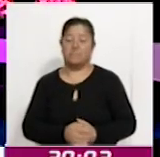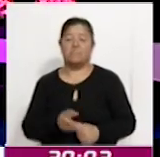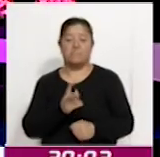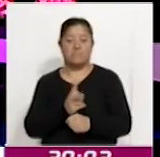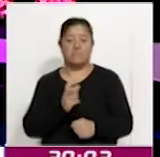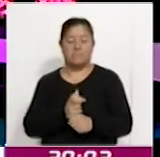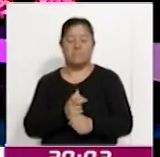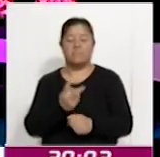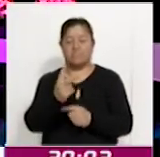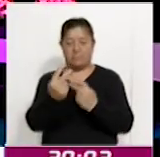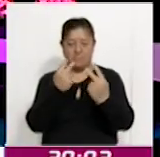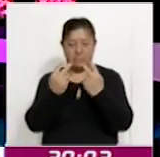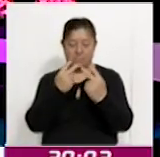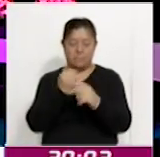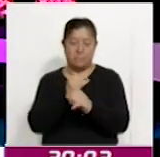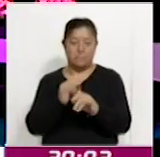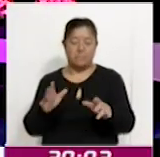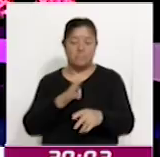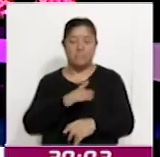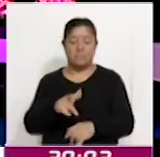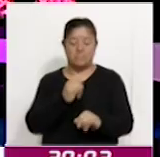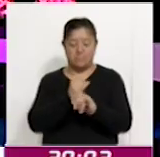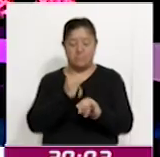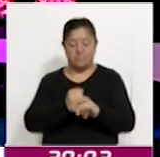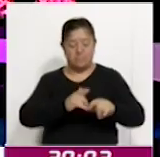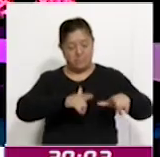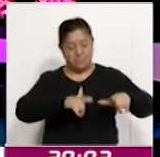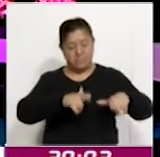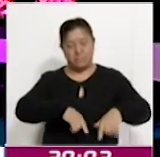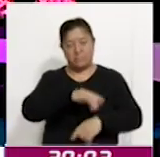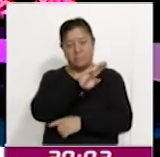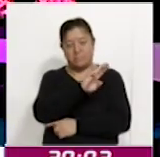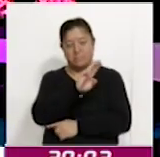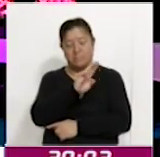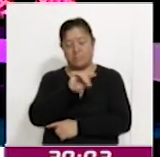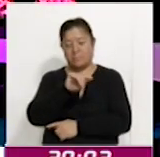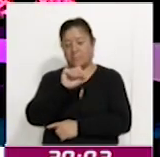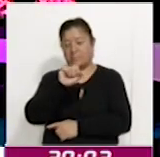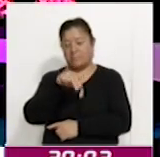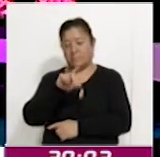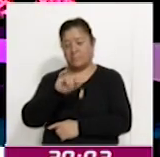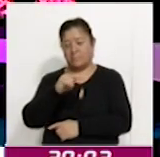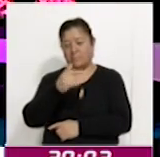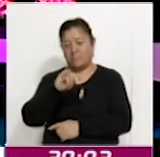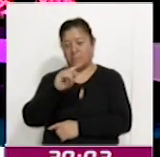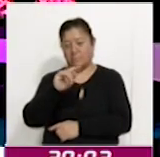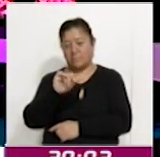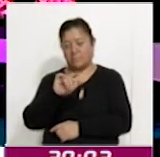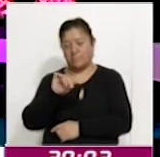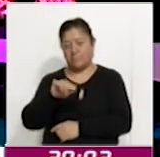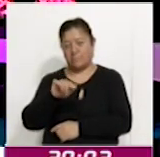mantenerse informado a través de nuestro portal en internet www.sndigital